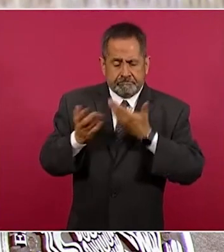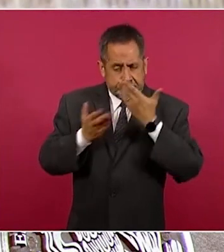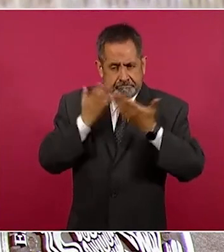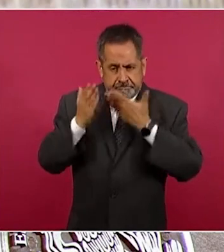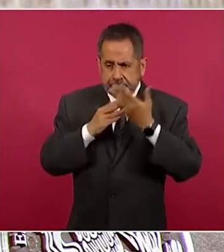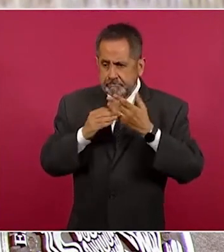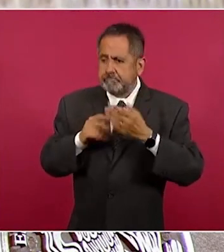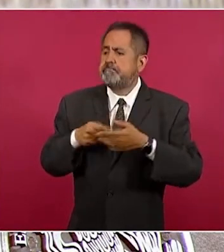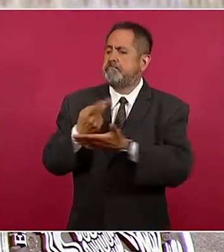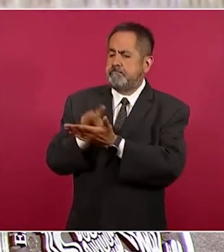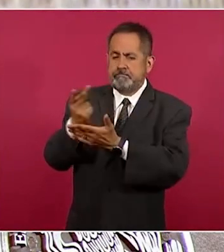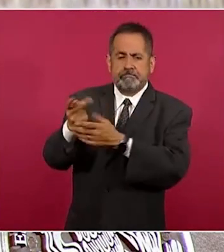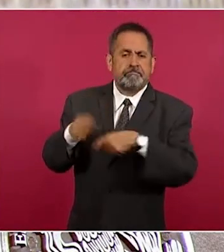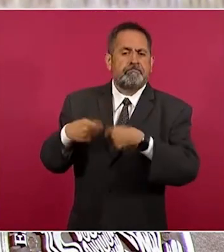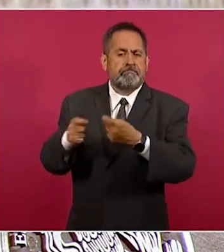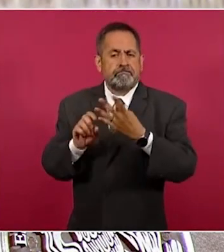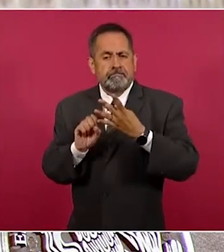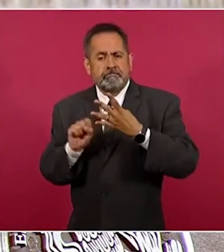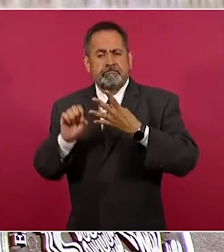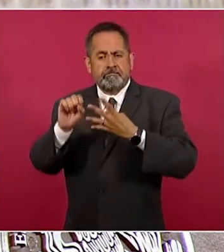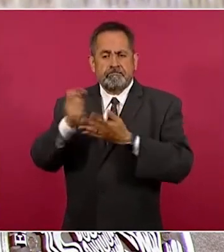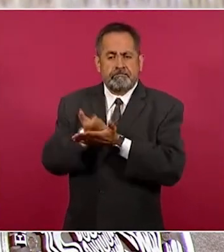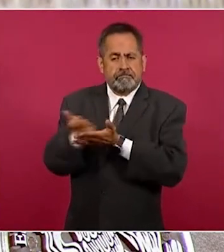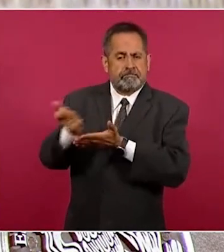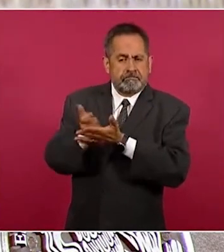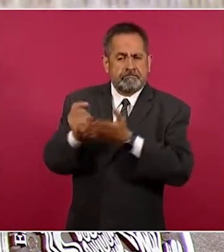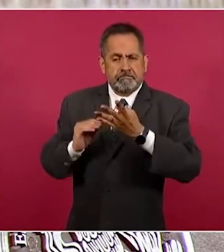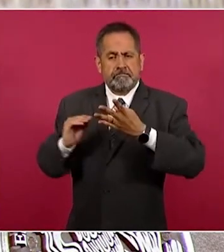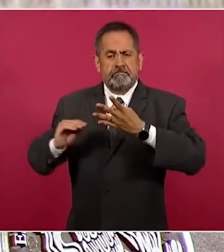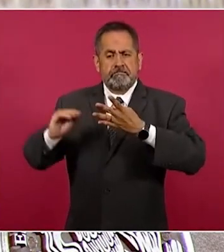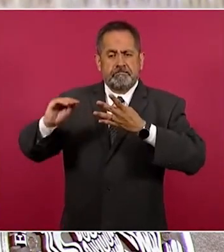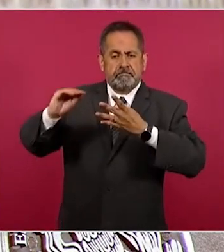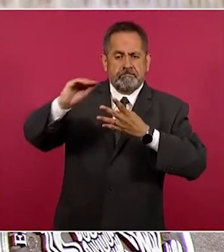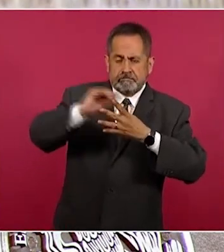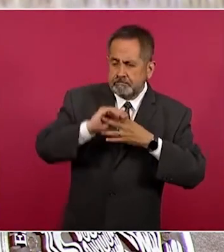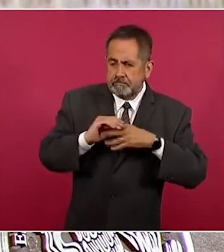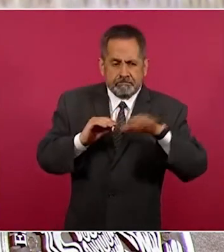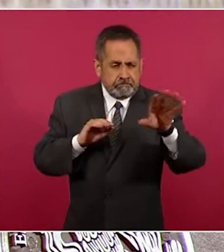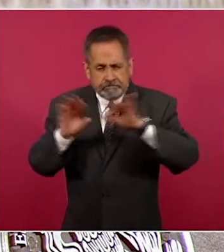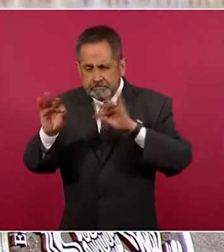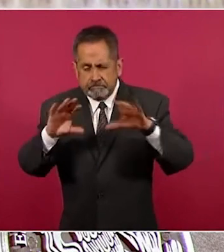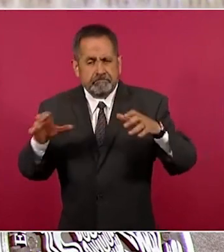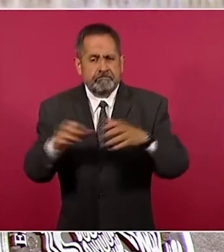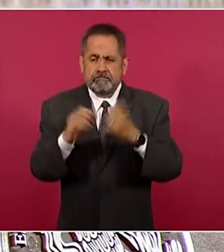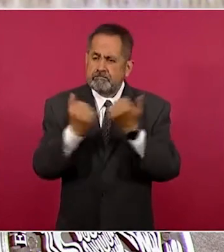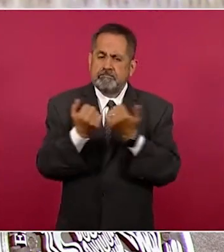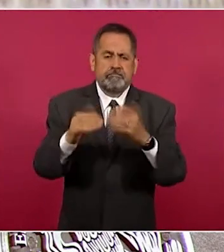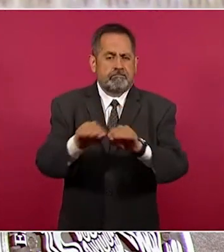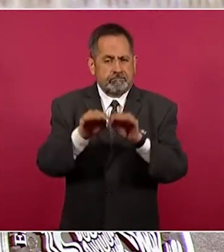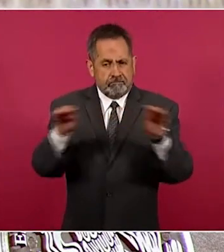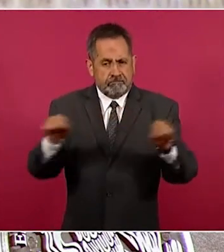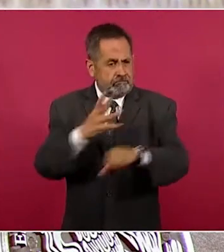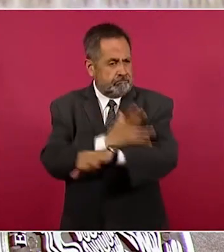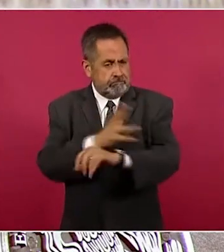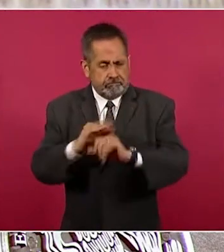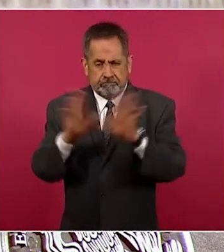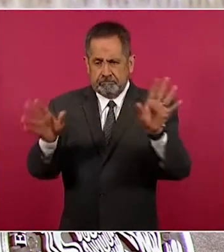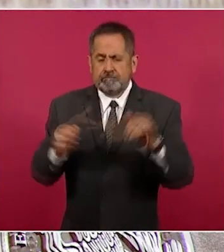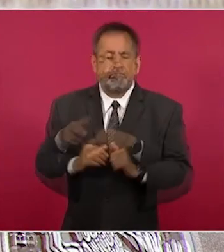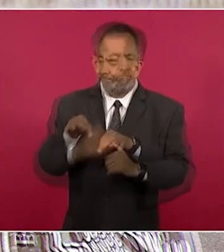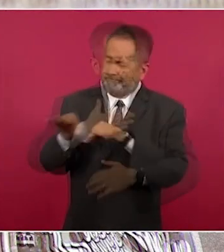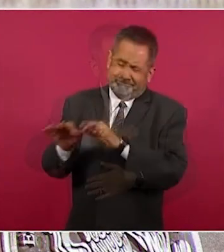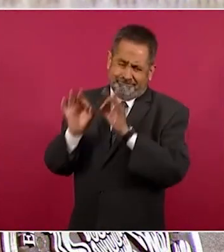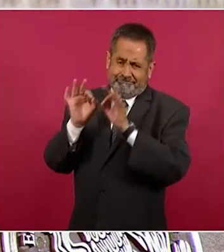reconocimiento del personal educativo a través de procesos de selecciones públicos, equitativos, transparentes e